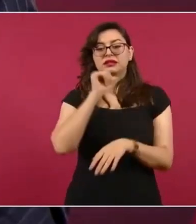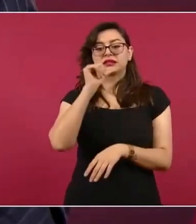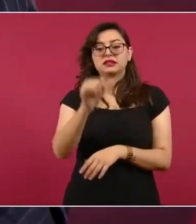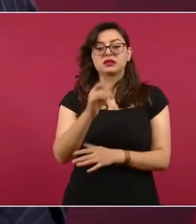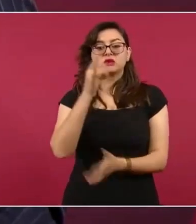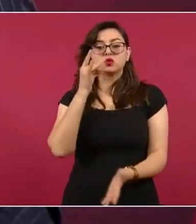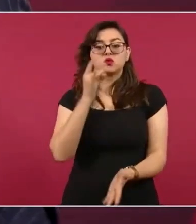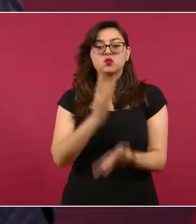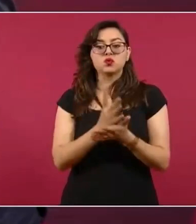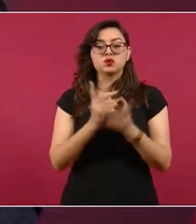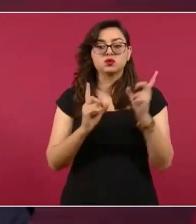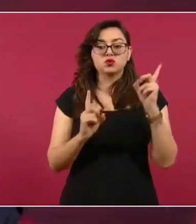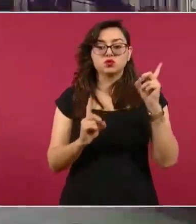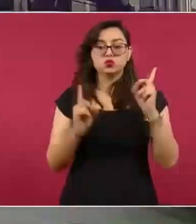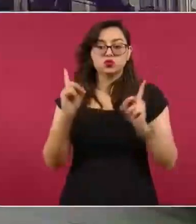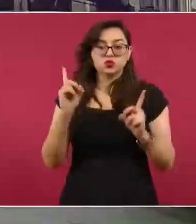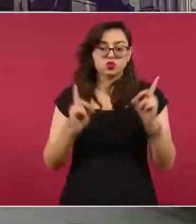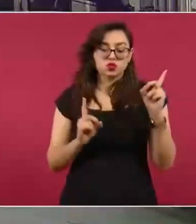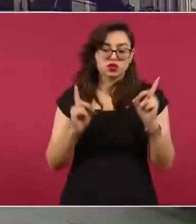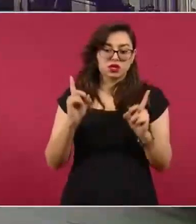No estoy